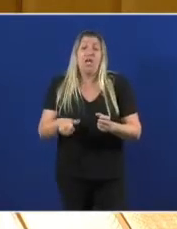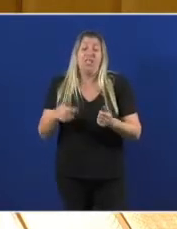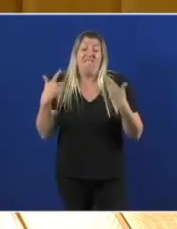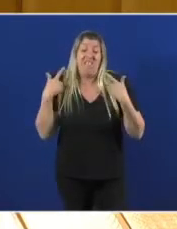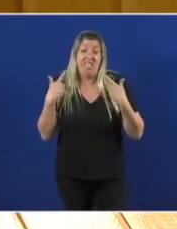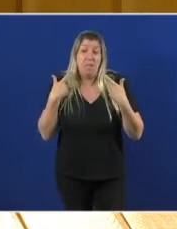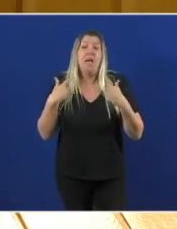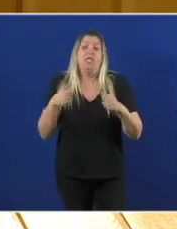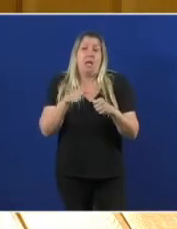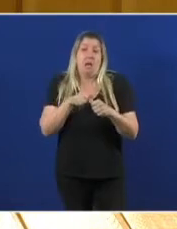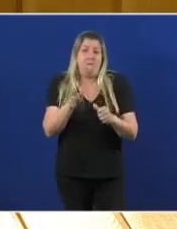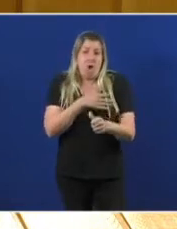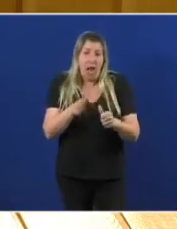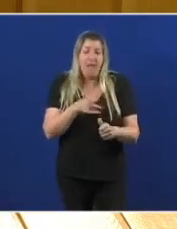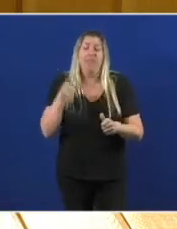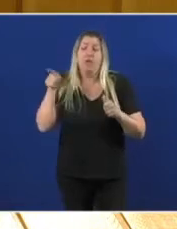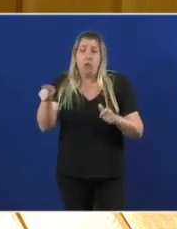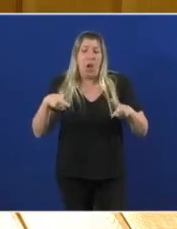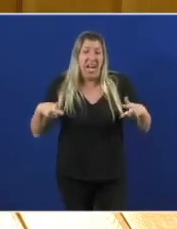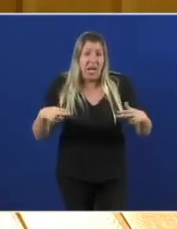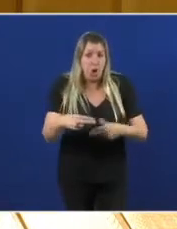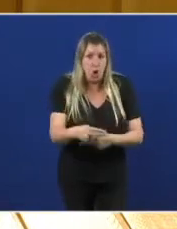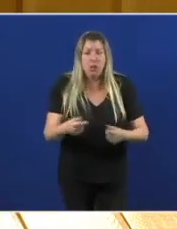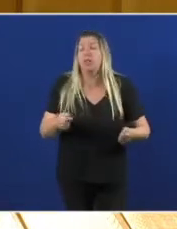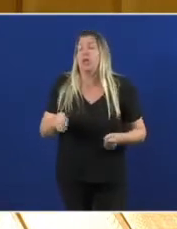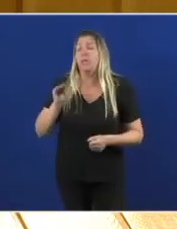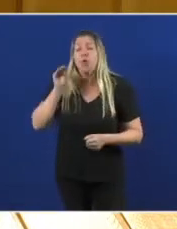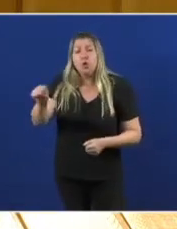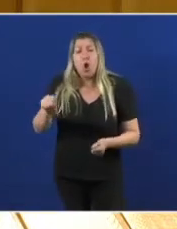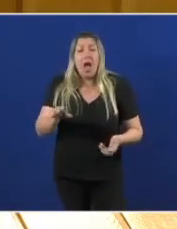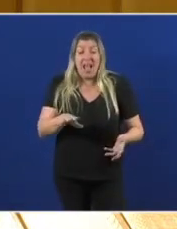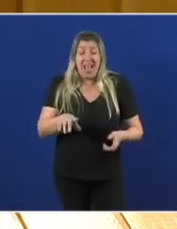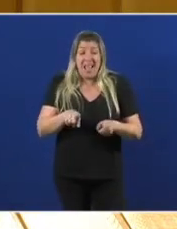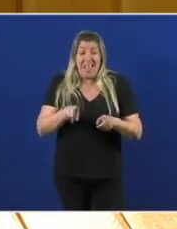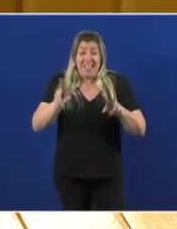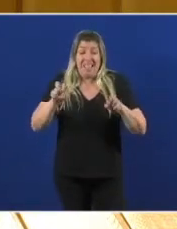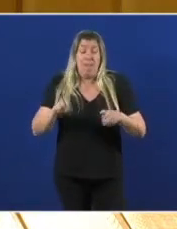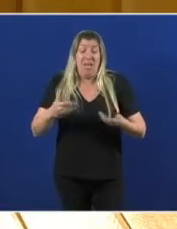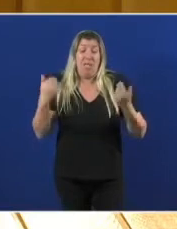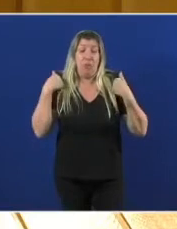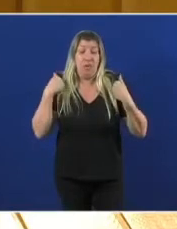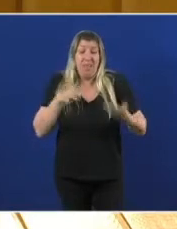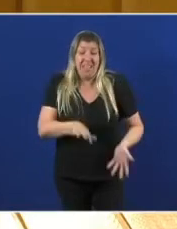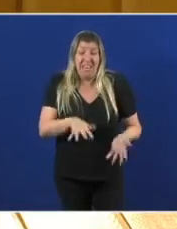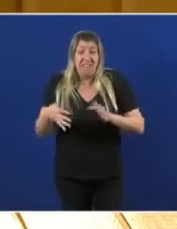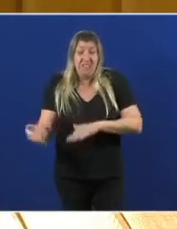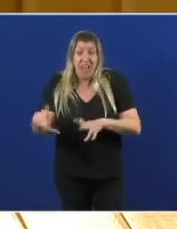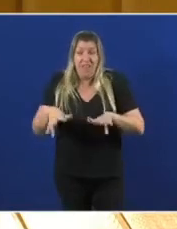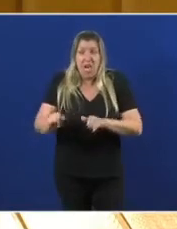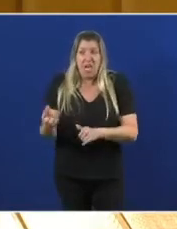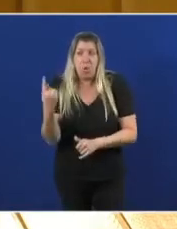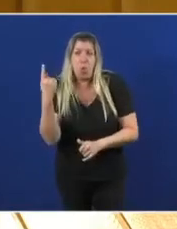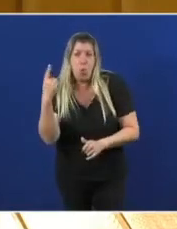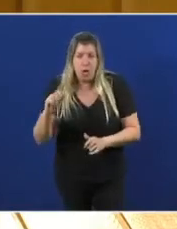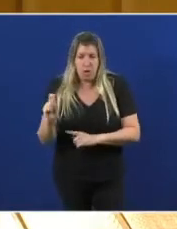único presidente que non conseguiu ninguna xoa transferencia en 12 anos foi un avanzado na manipulación